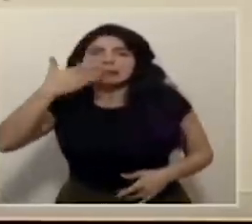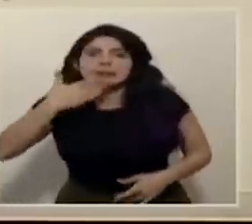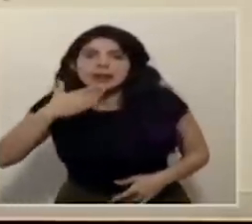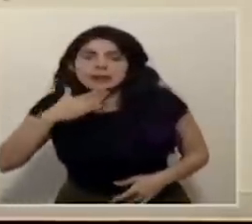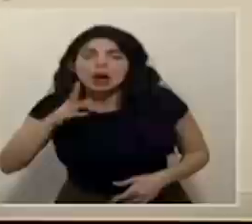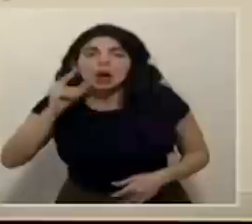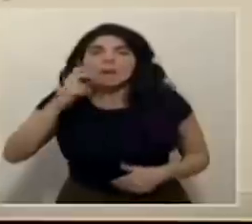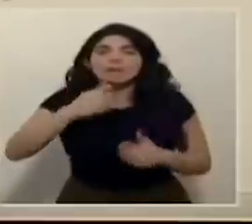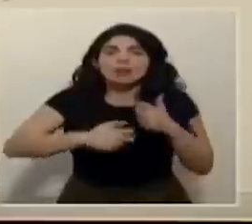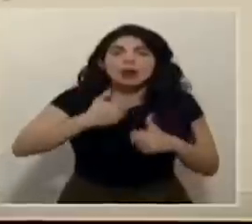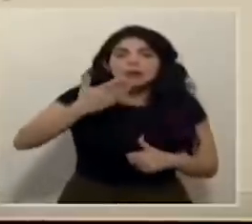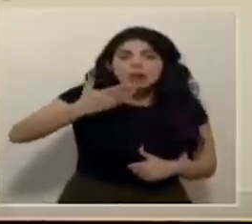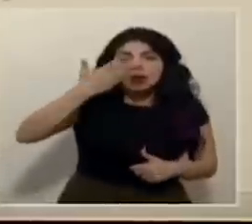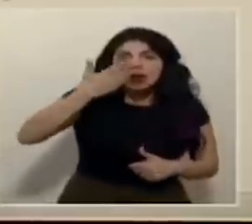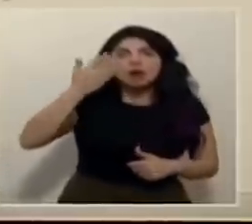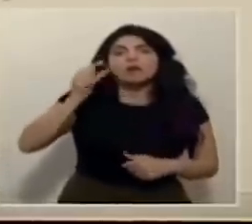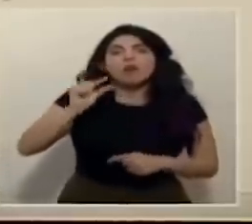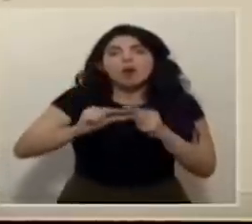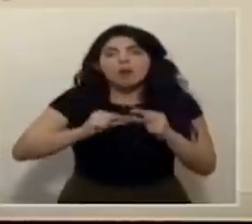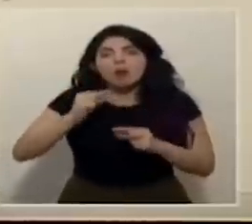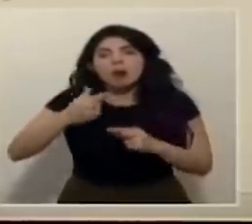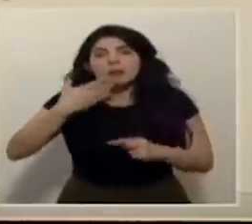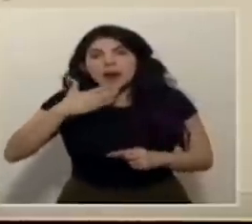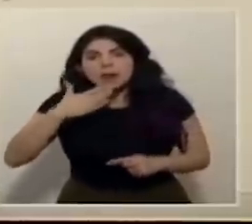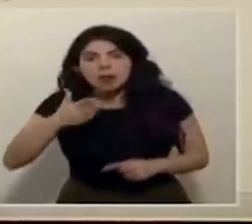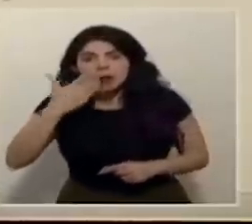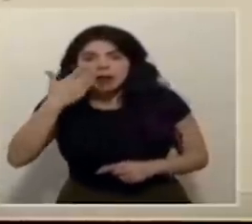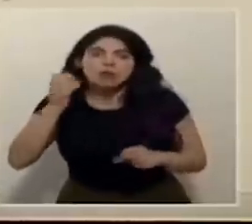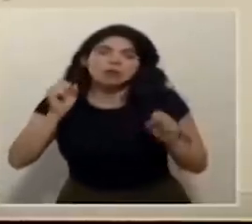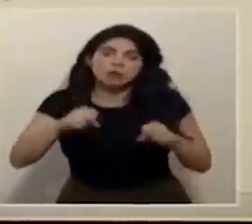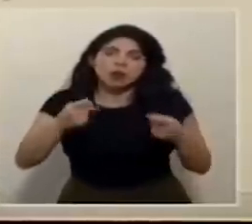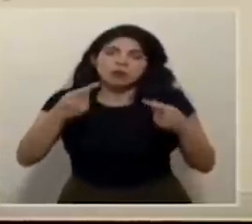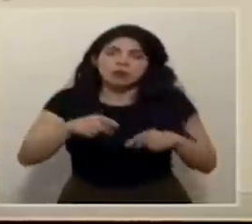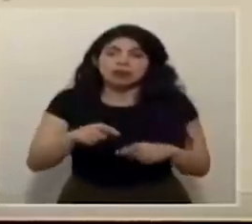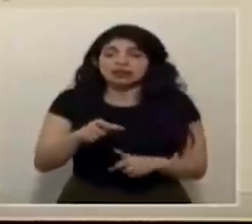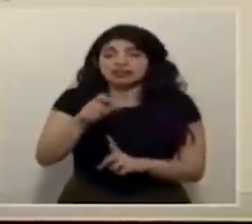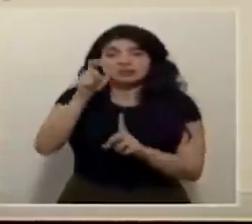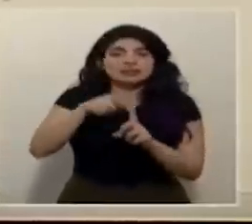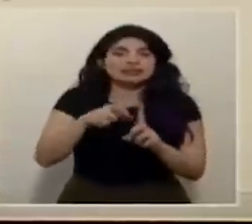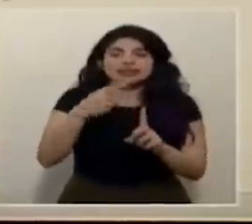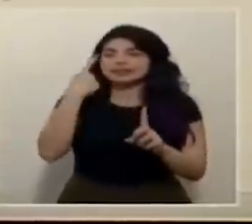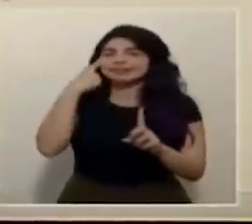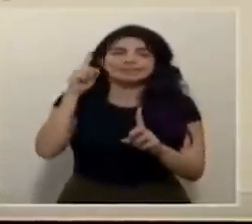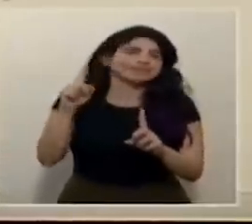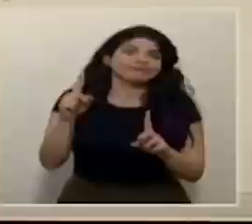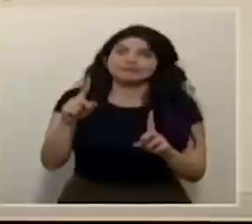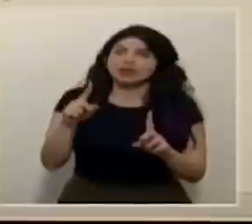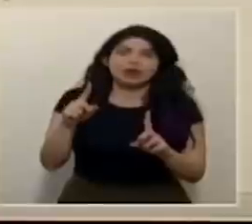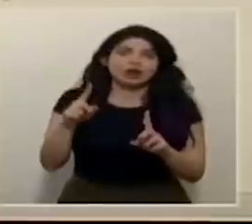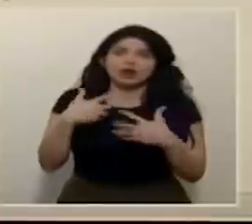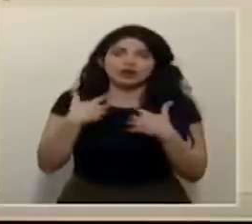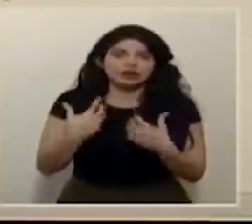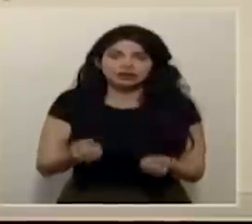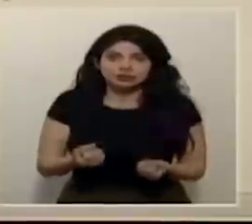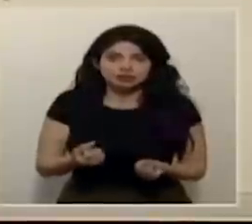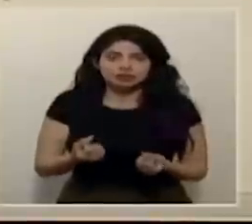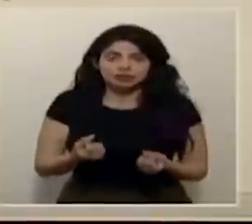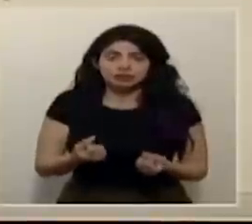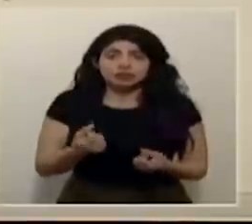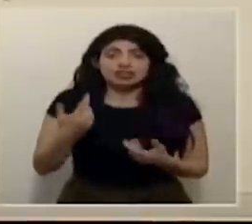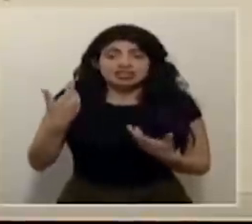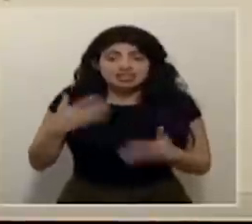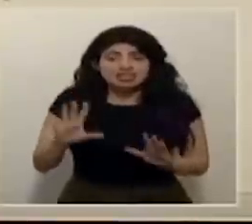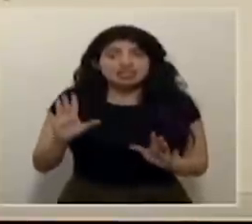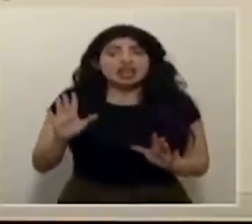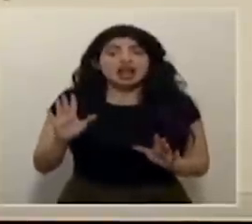respiratoria progresiva que lamentablemente pues no logran pasar este episodio y aquí hemos